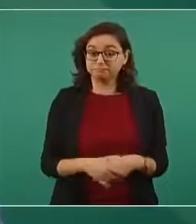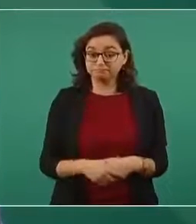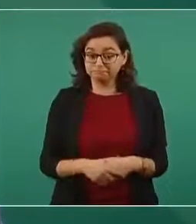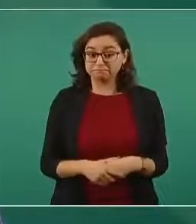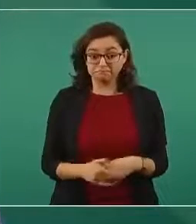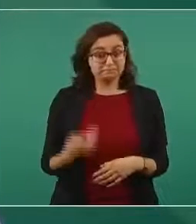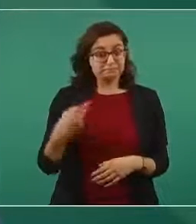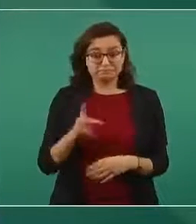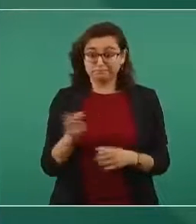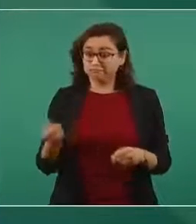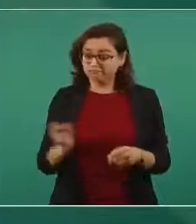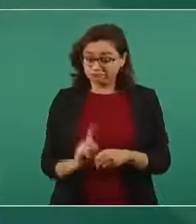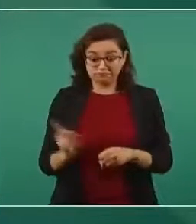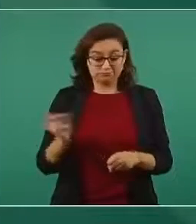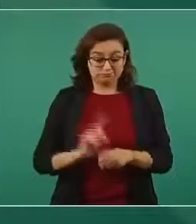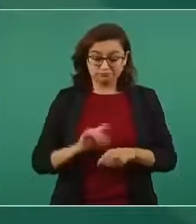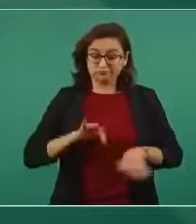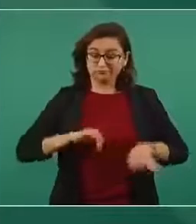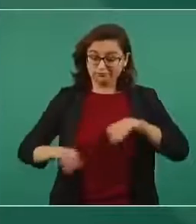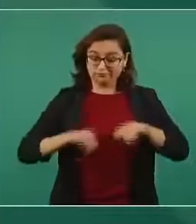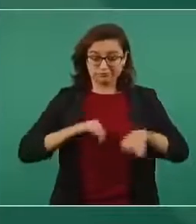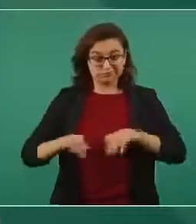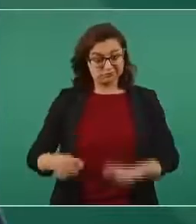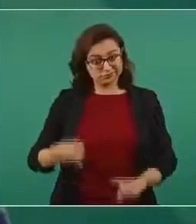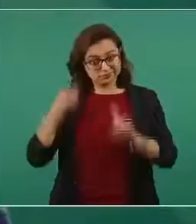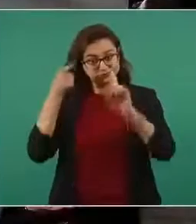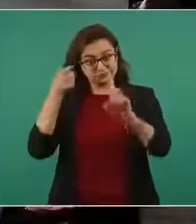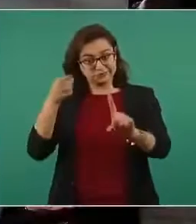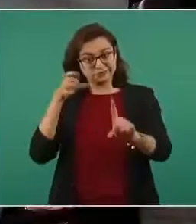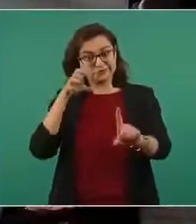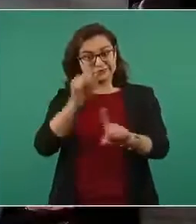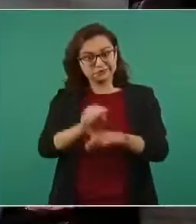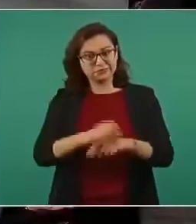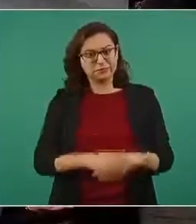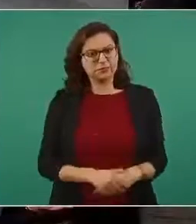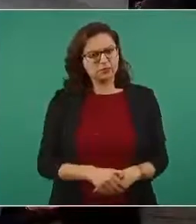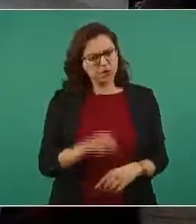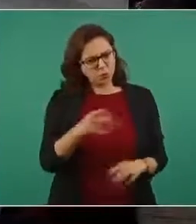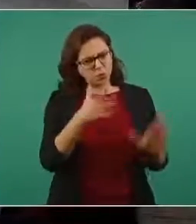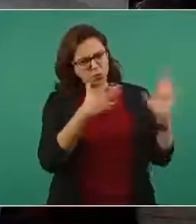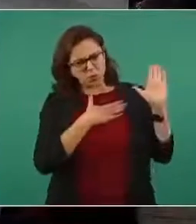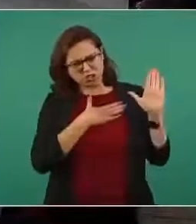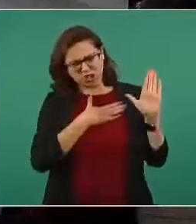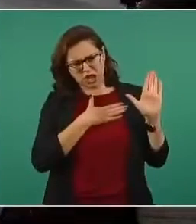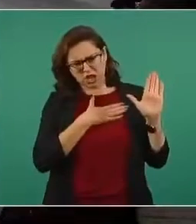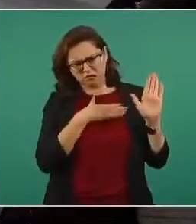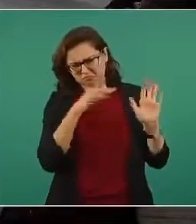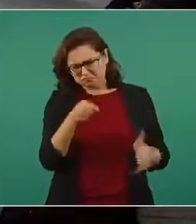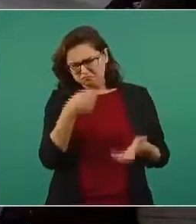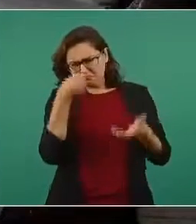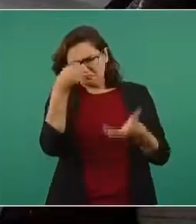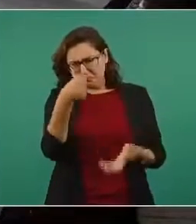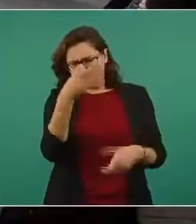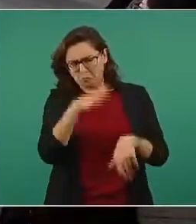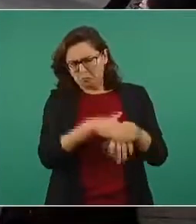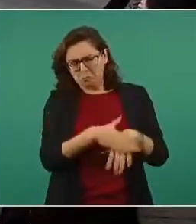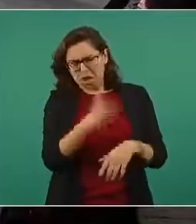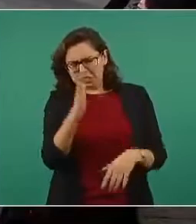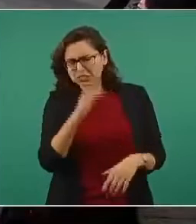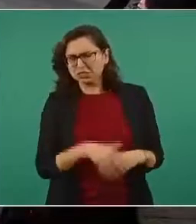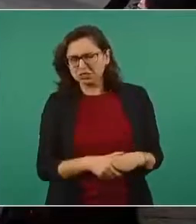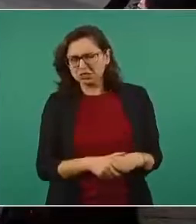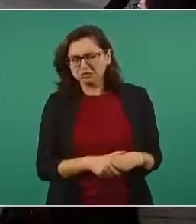todos los días estamos trabajando con ese propósito si hay el compromiso de ampliar el recurso para la búsqueda de de familia si